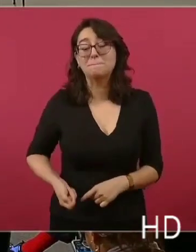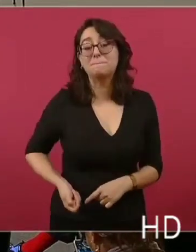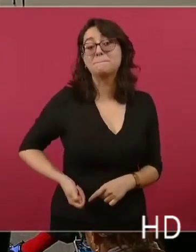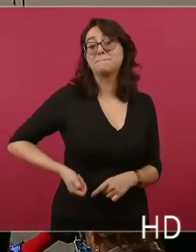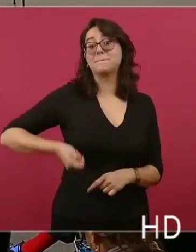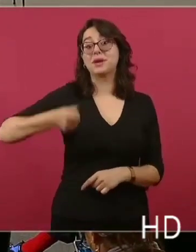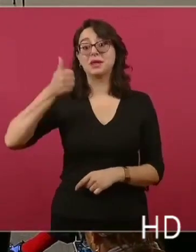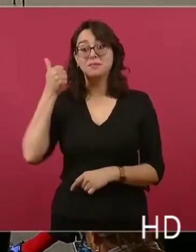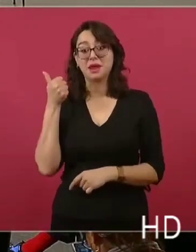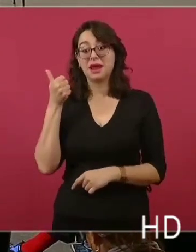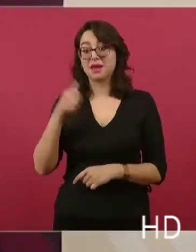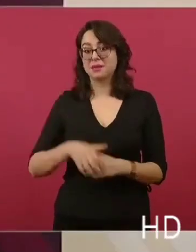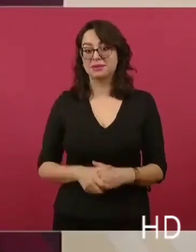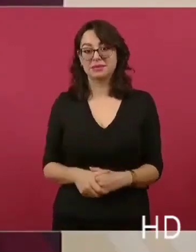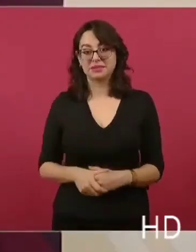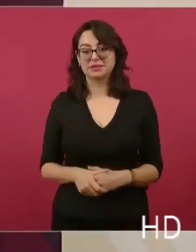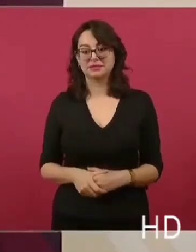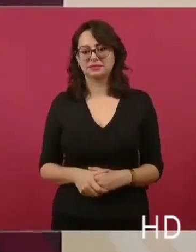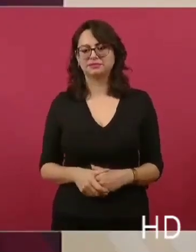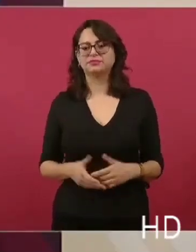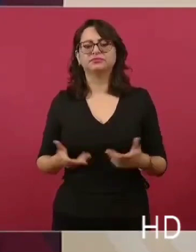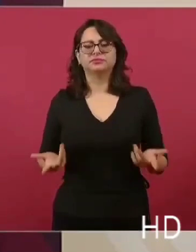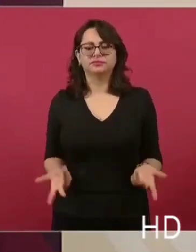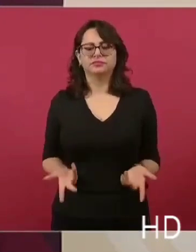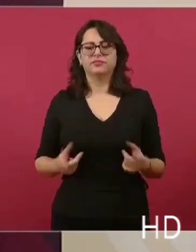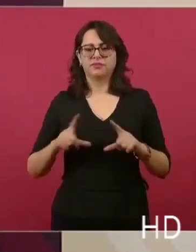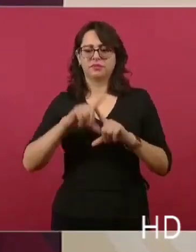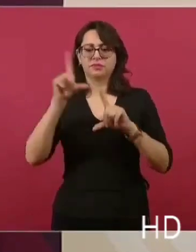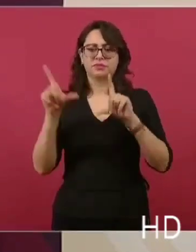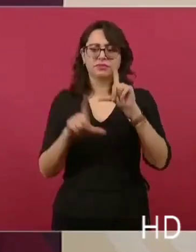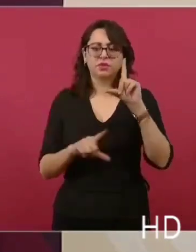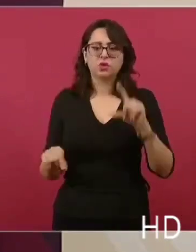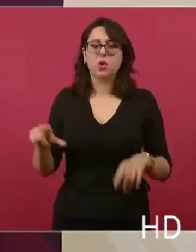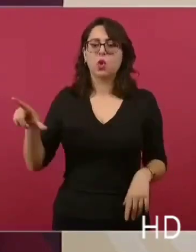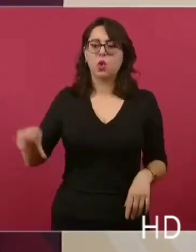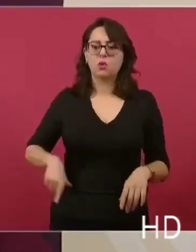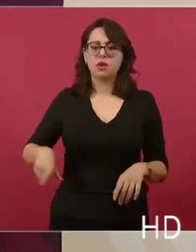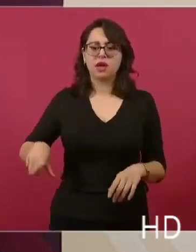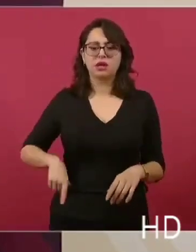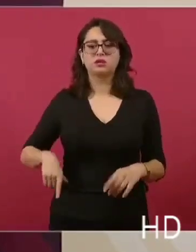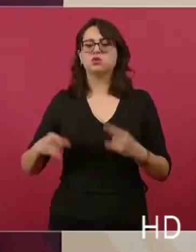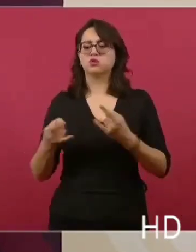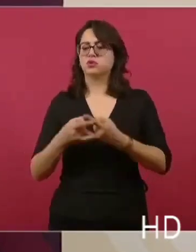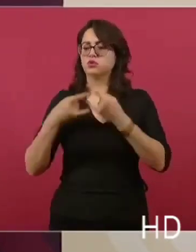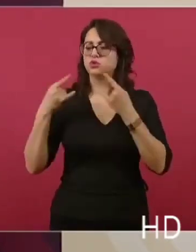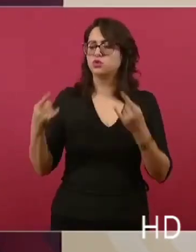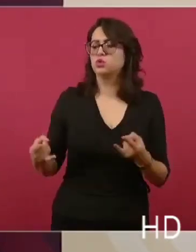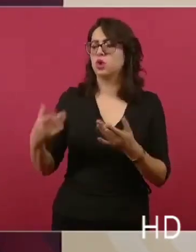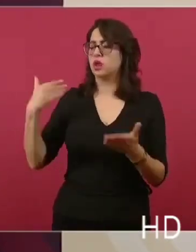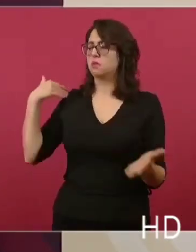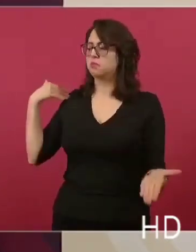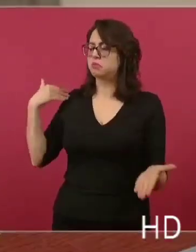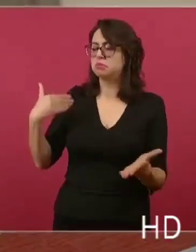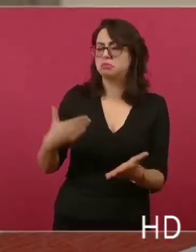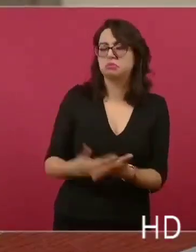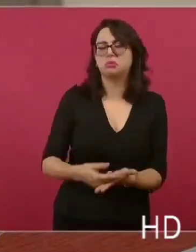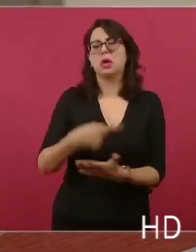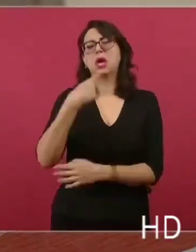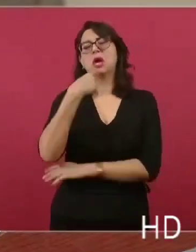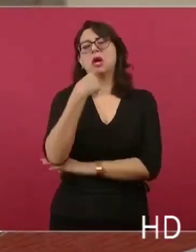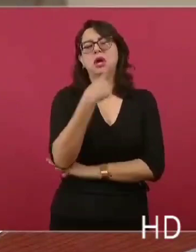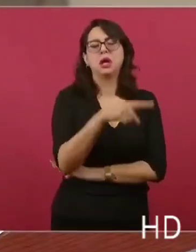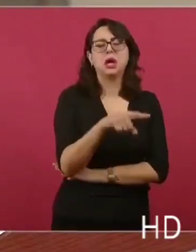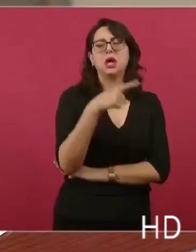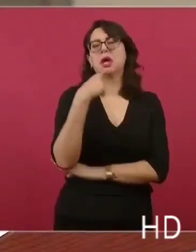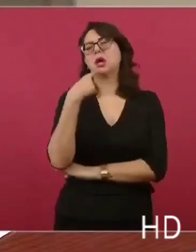la historia ha hecho muchas reclamaciones, internacionales, muchas. Pero un juicio de este tipo, de una